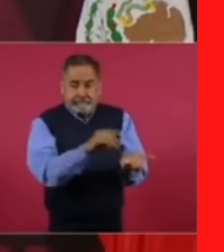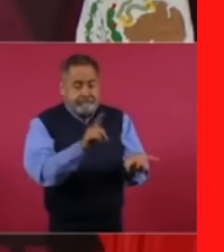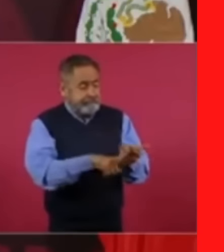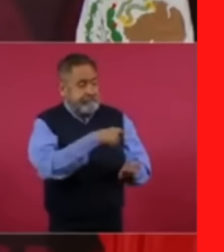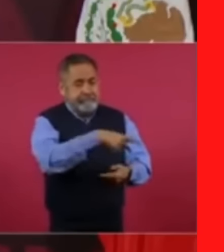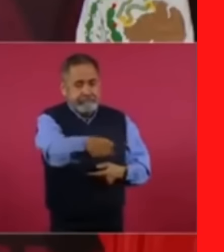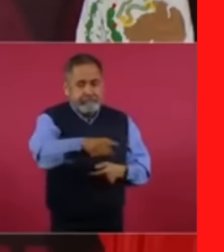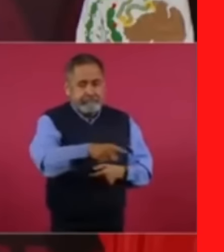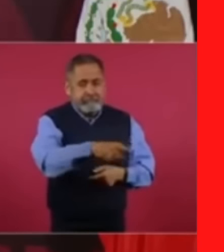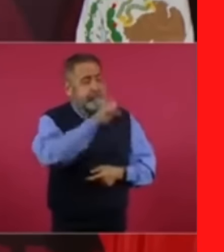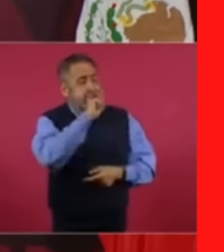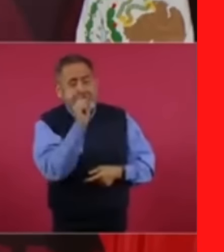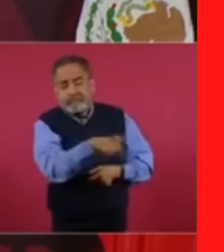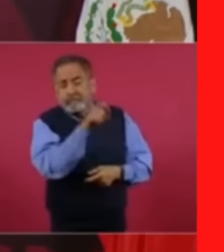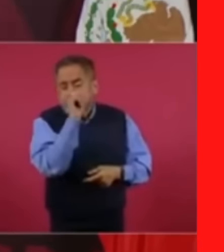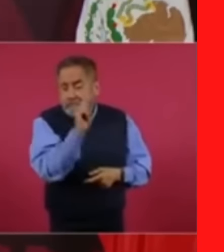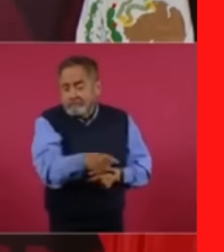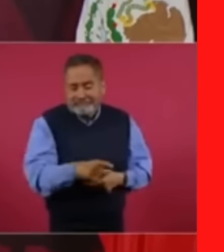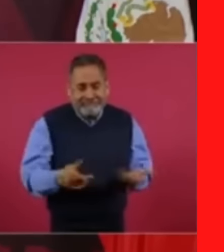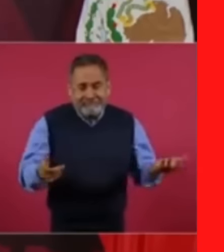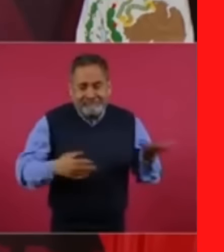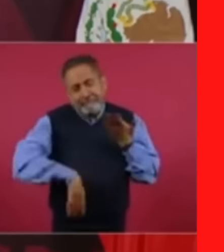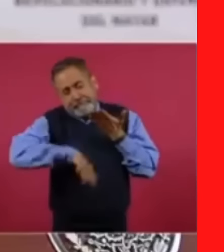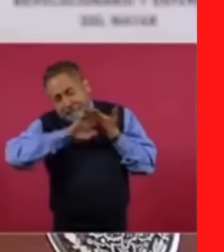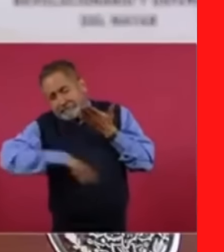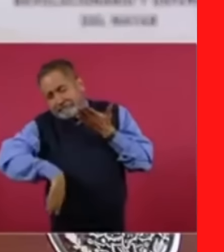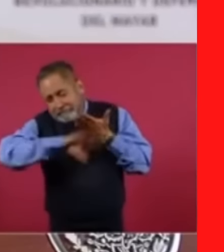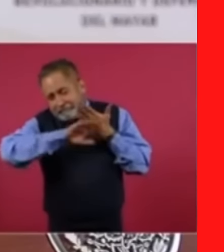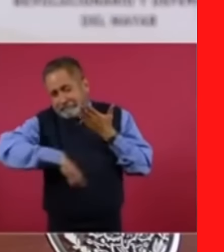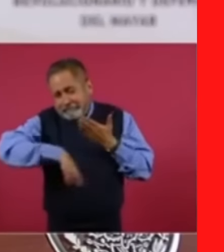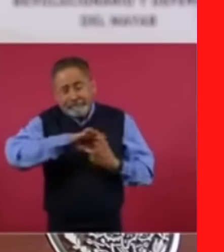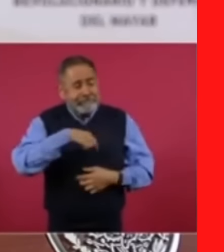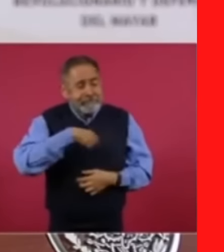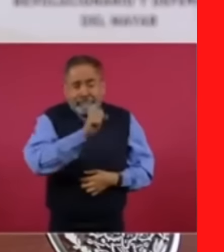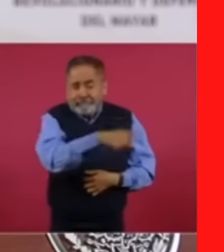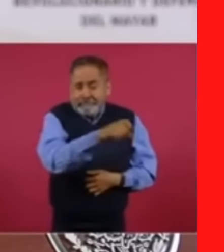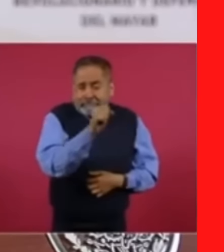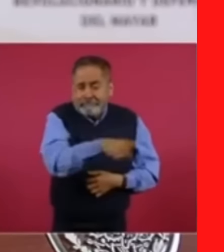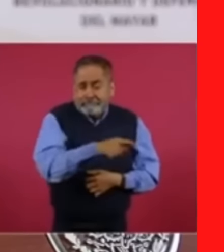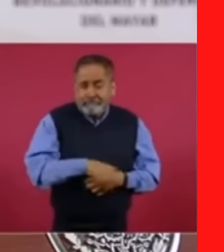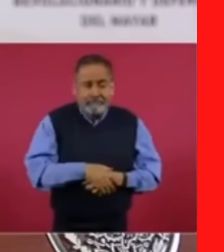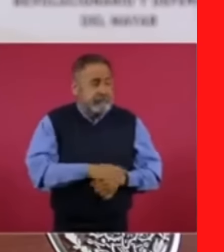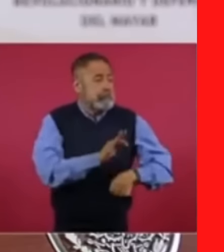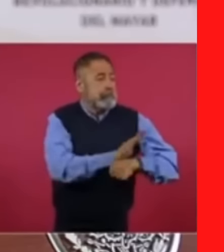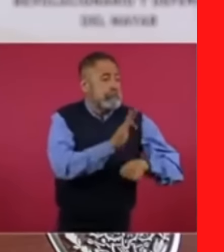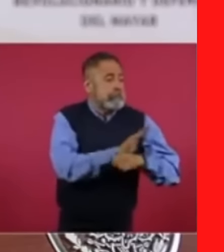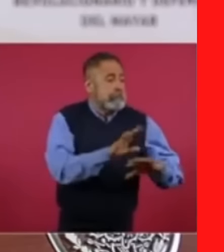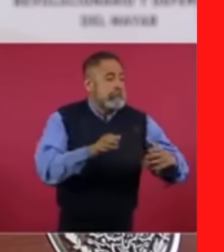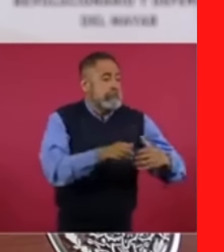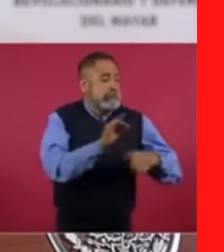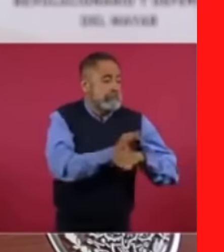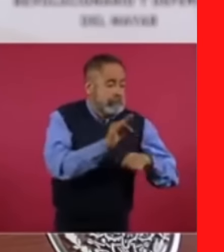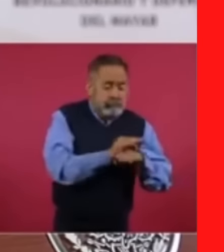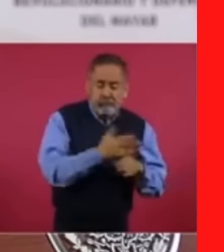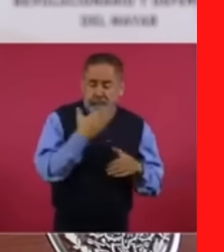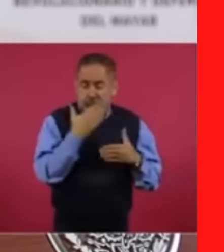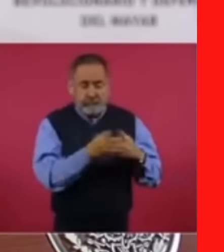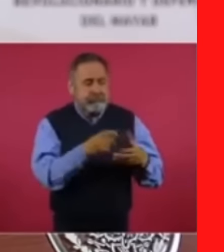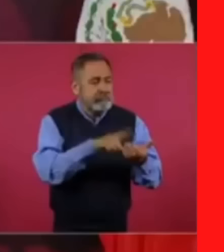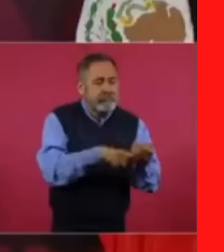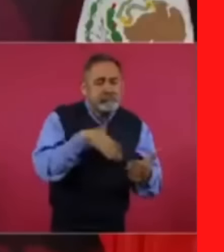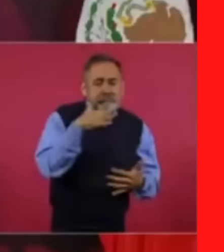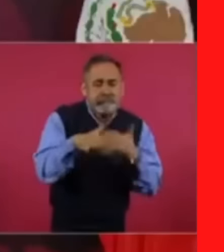están en lo mismo en contra de nosotros y a favor del régimen de